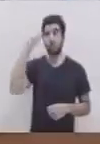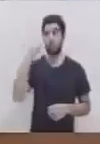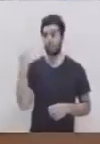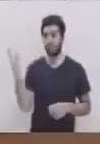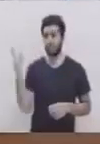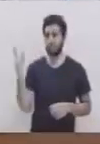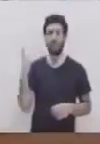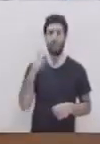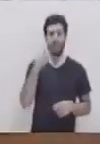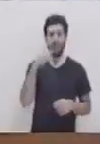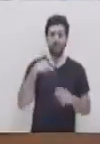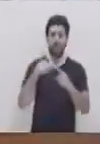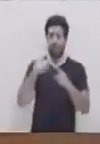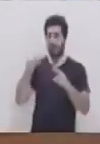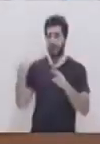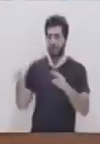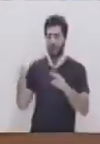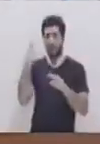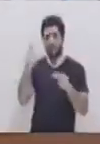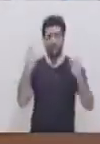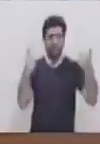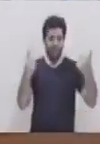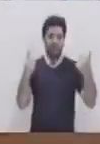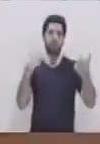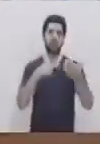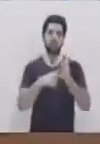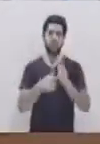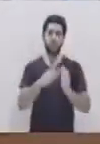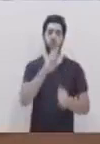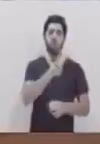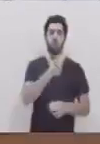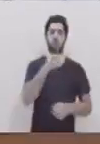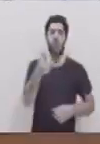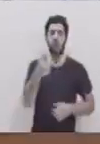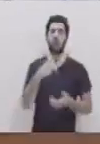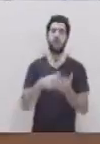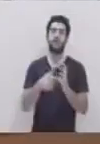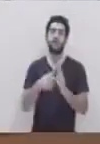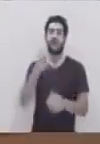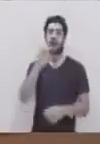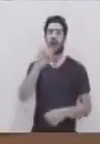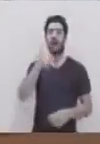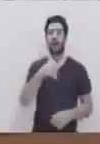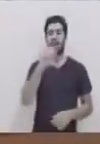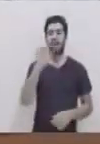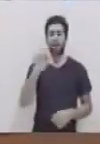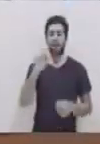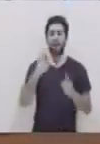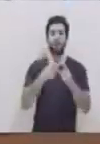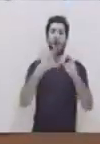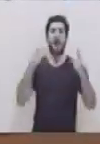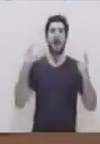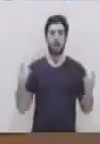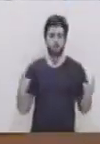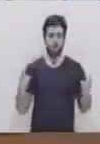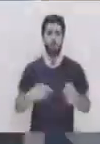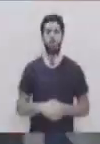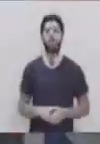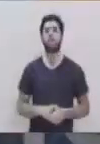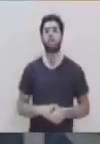A, dos A, serían nuestro eje... ...mayor. Mayor.